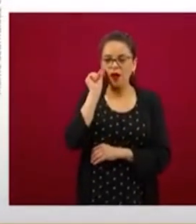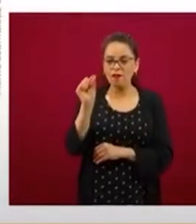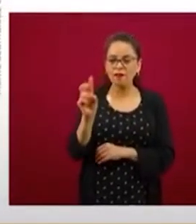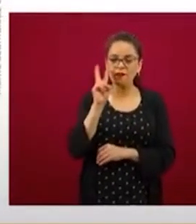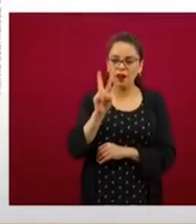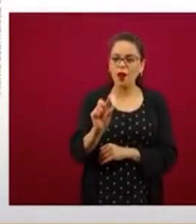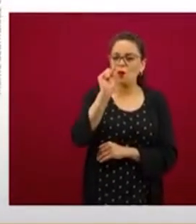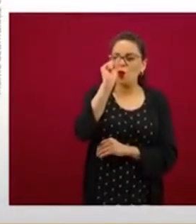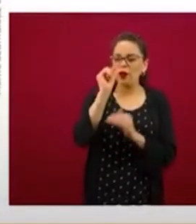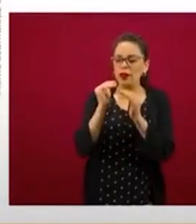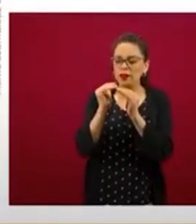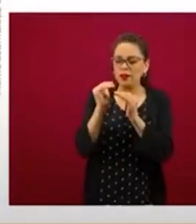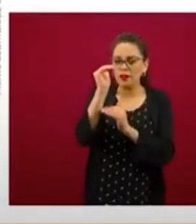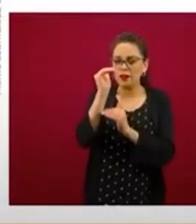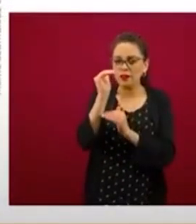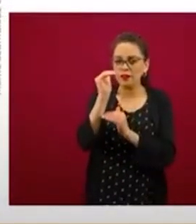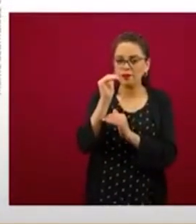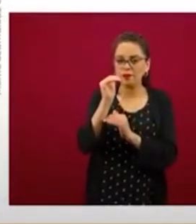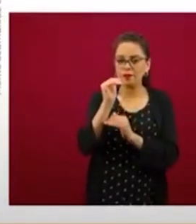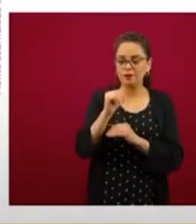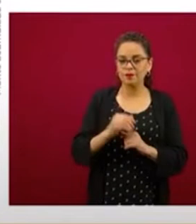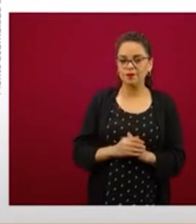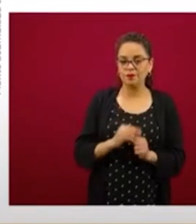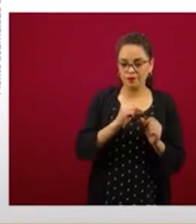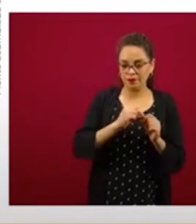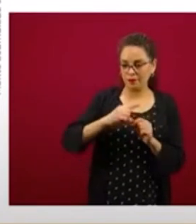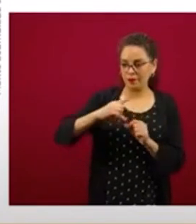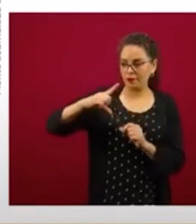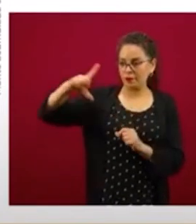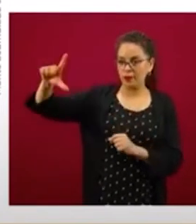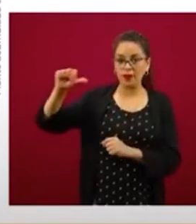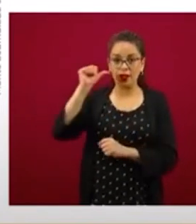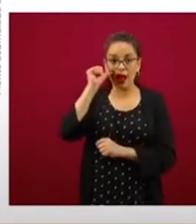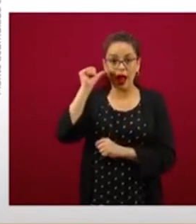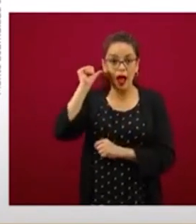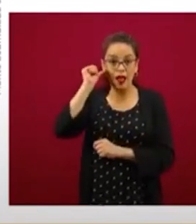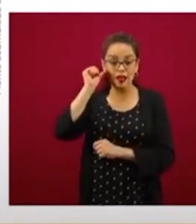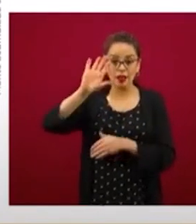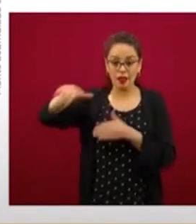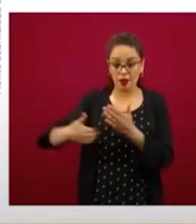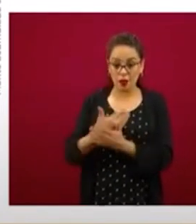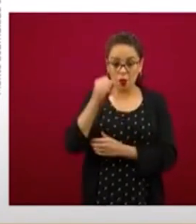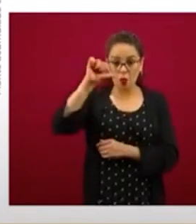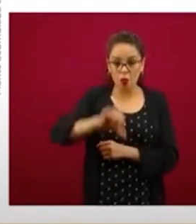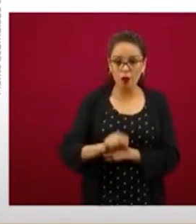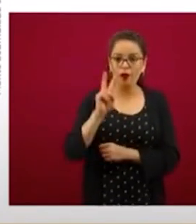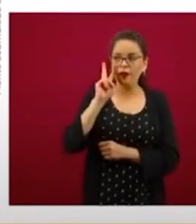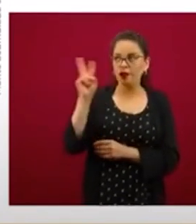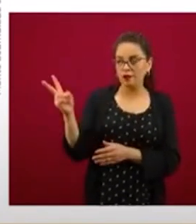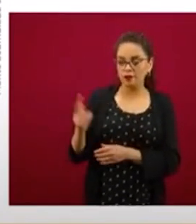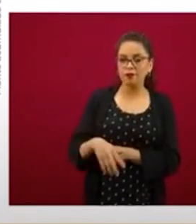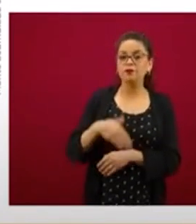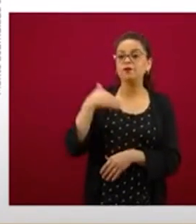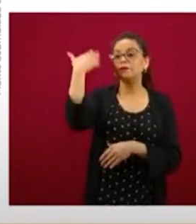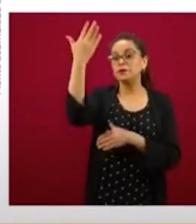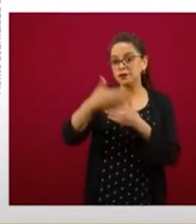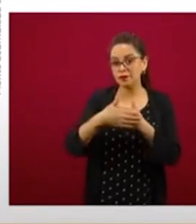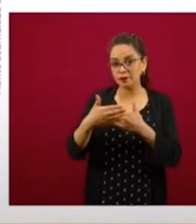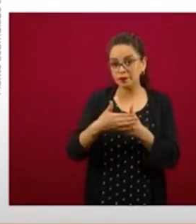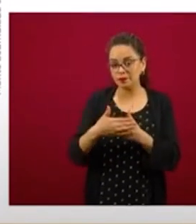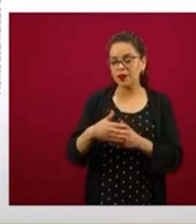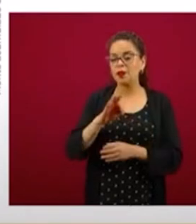que ya tuvimos un incremento de ayer a hoy y el lunes seguramente tendremos uno más. Este